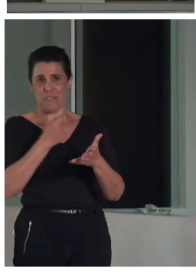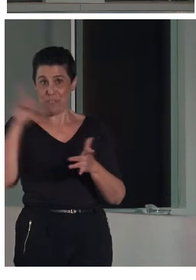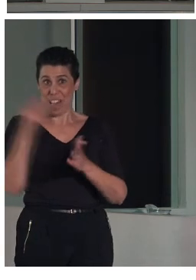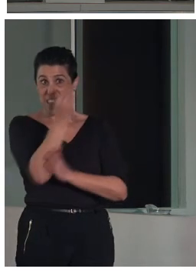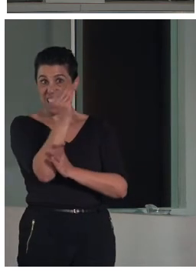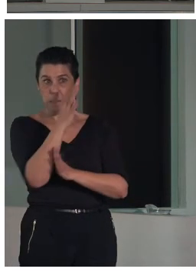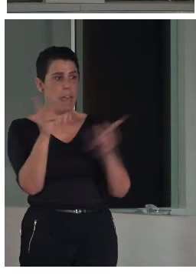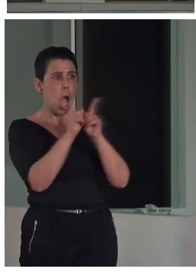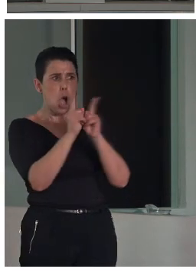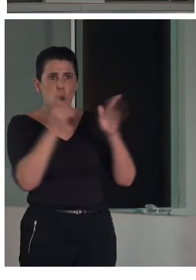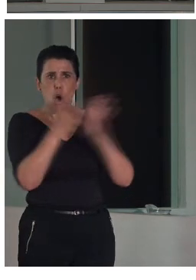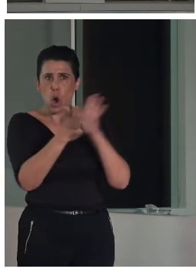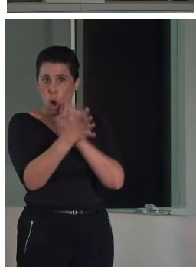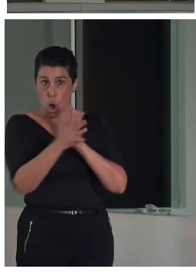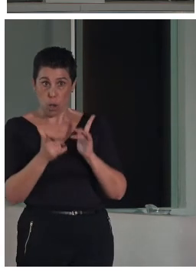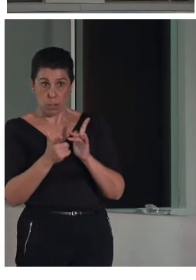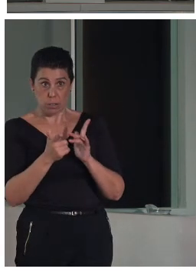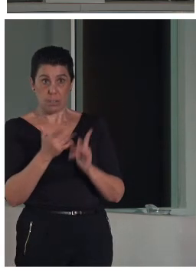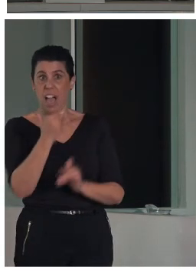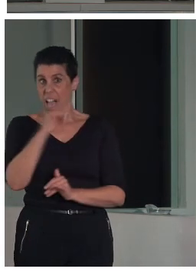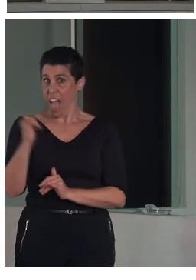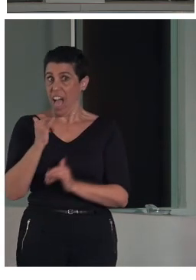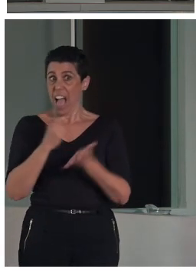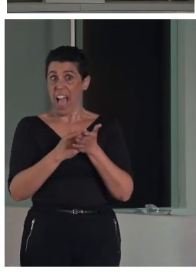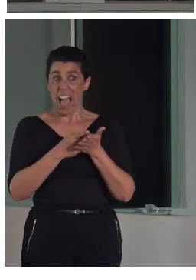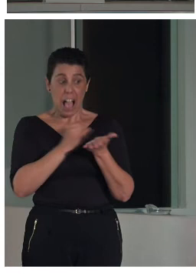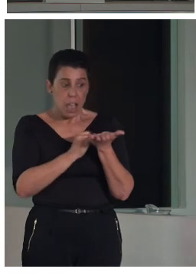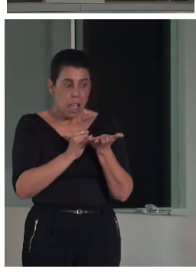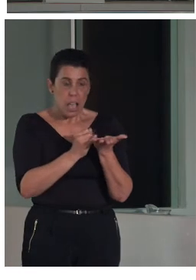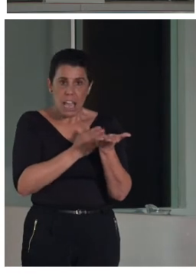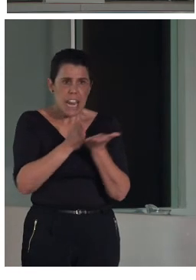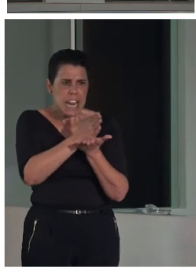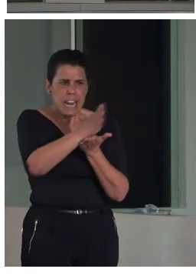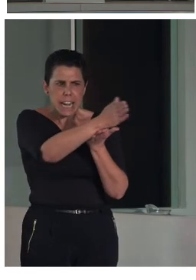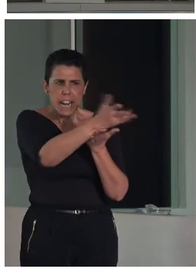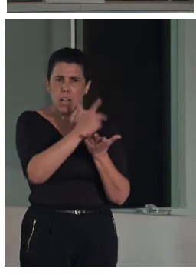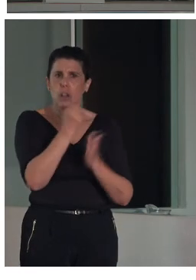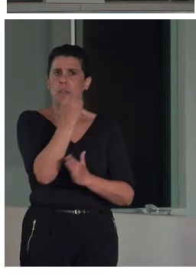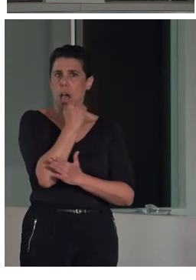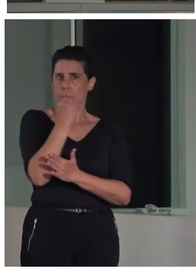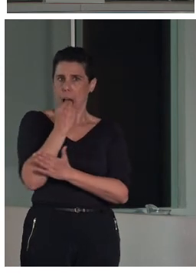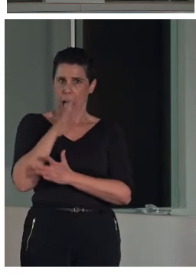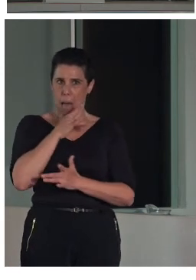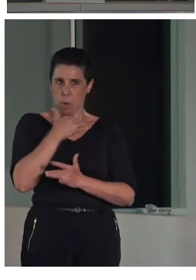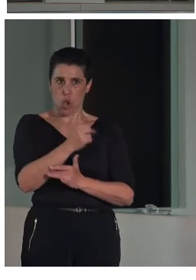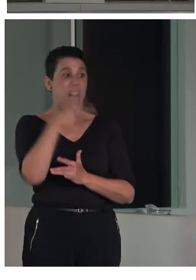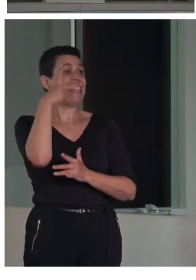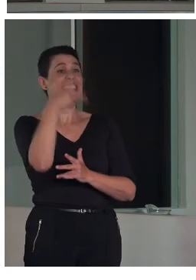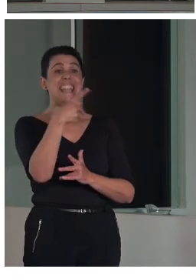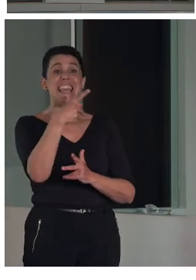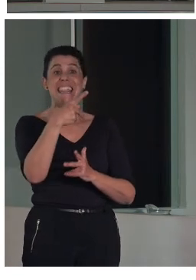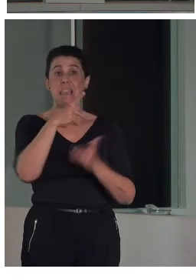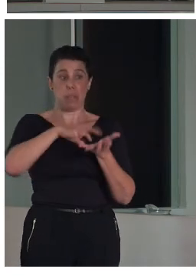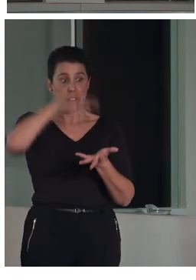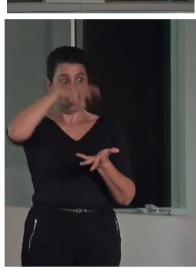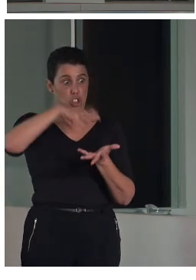Entonces, si os fijáis hay muchísimos apoyos en el recorrido. Se ha hecho un levantamiento en tres dimensiones y lo que se pretende es